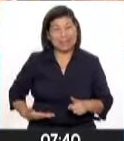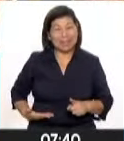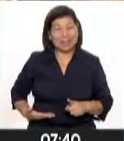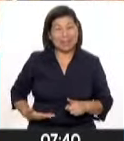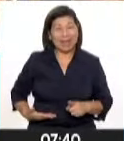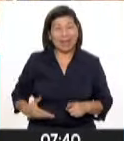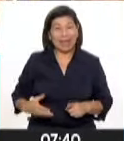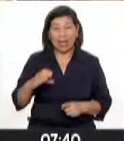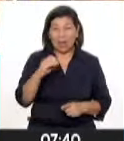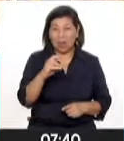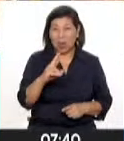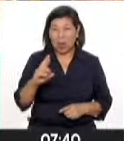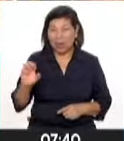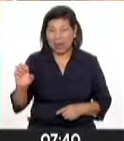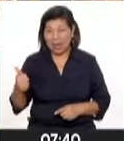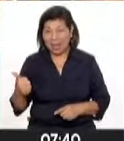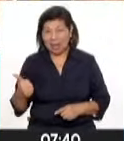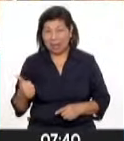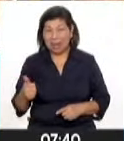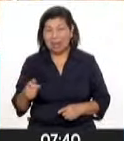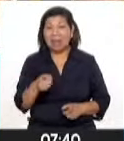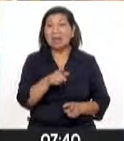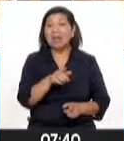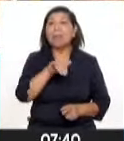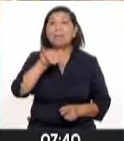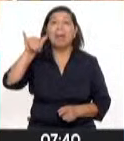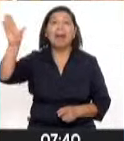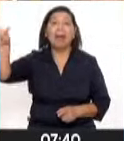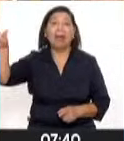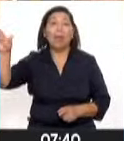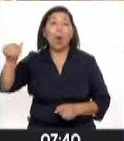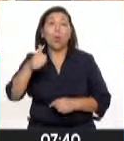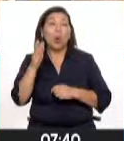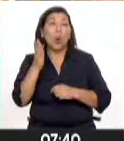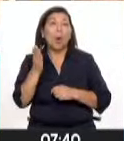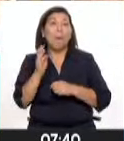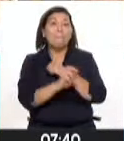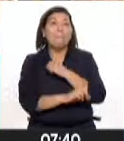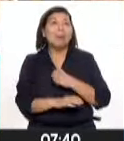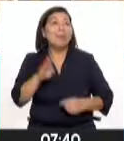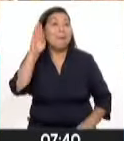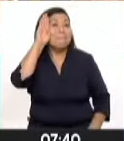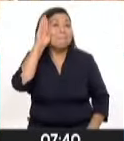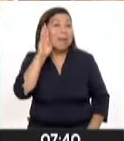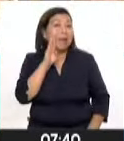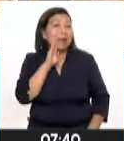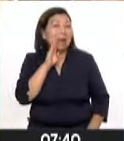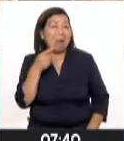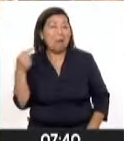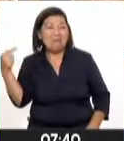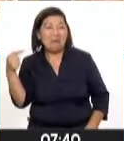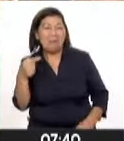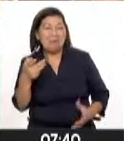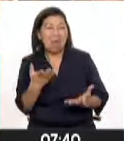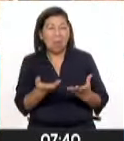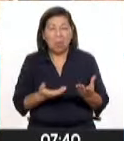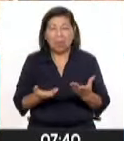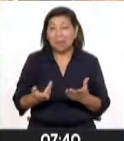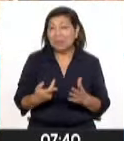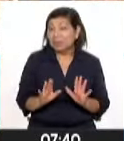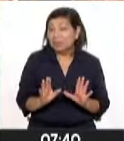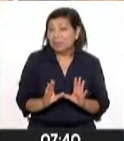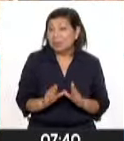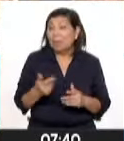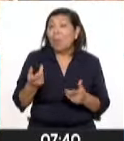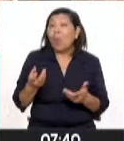asilado en Bélgica van a tratar de buscar revertir estas medidas judiciales que le impedirían una